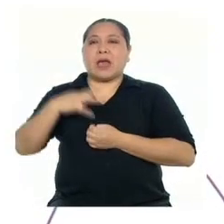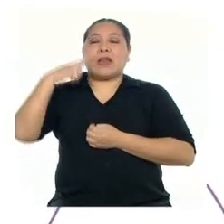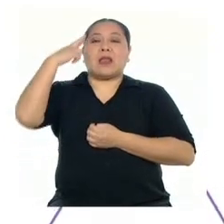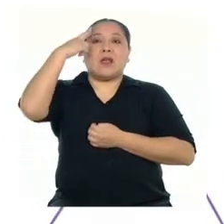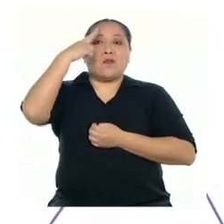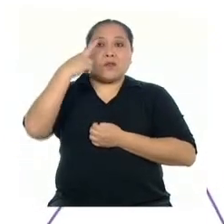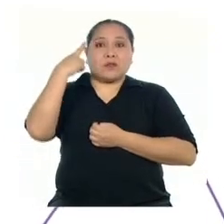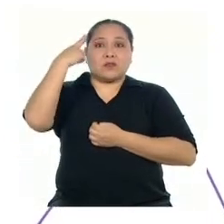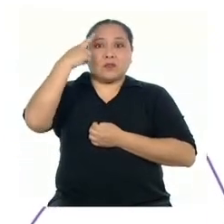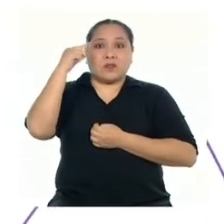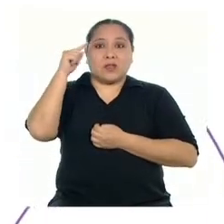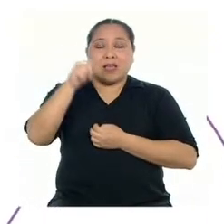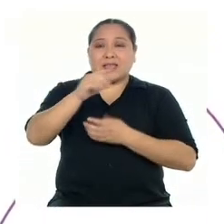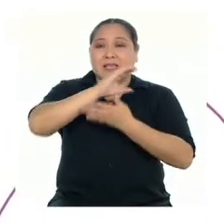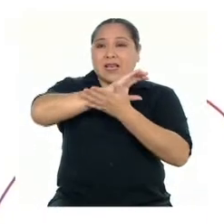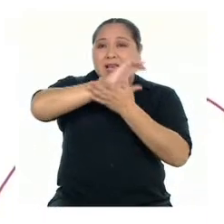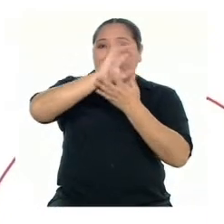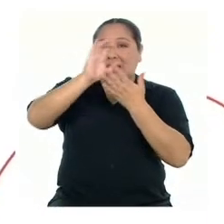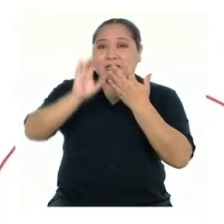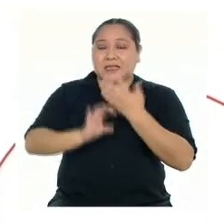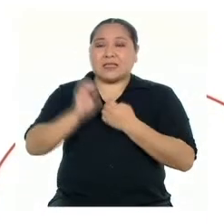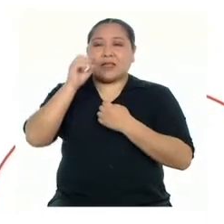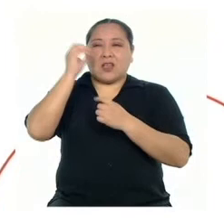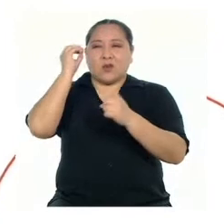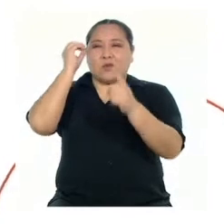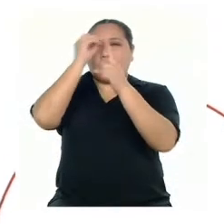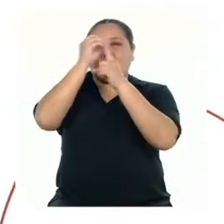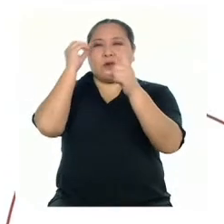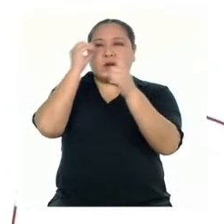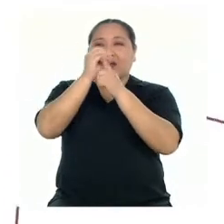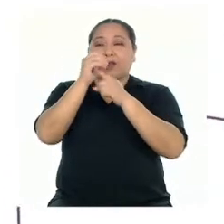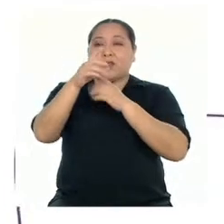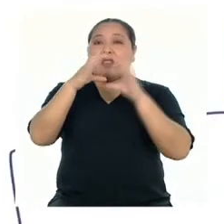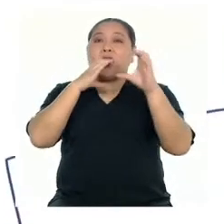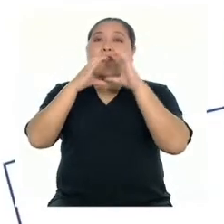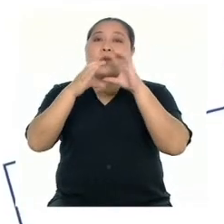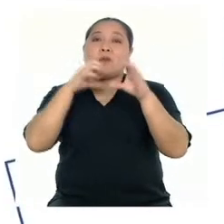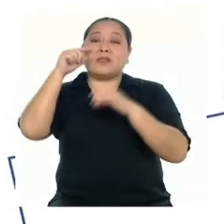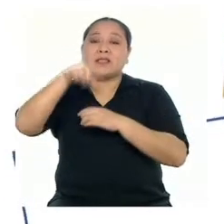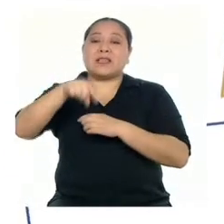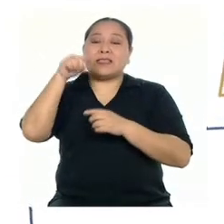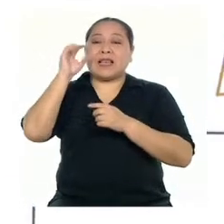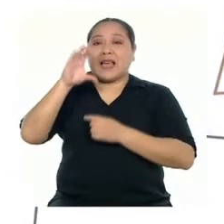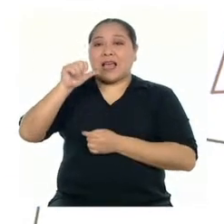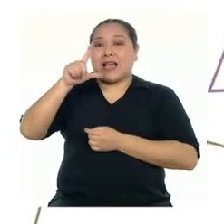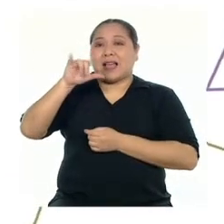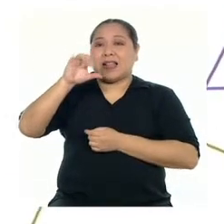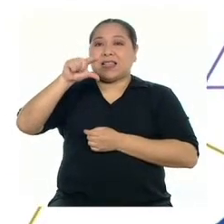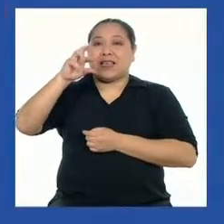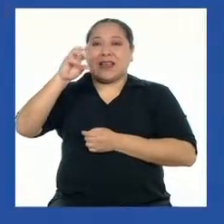Reflexionar sobre las características y el propósito comunicativo del caligrama.